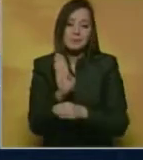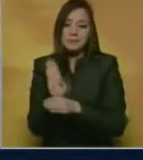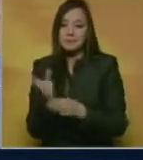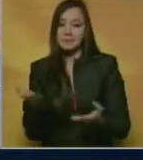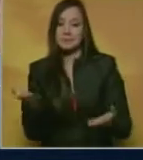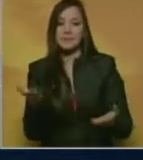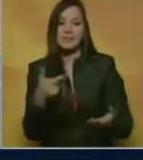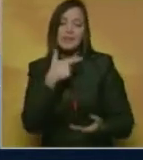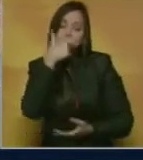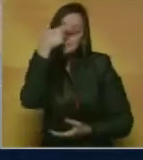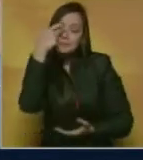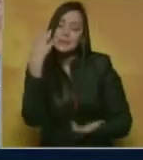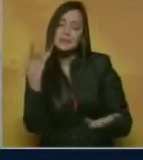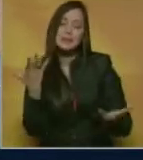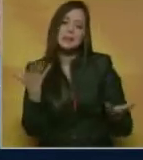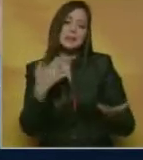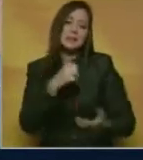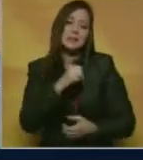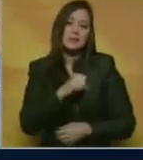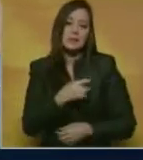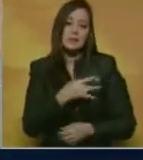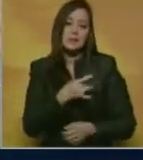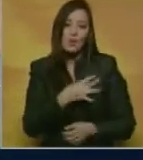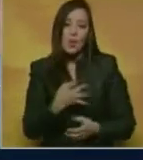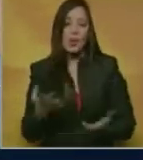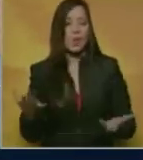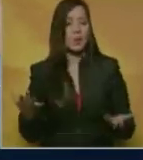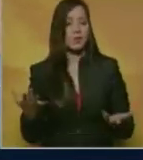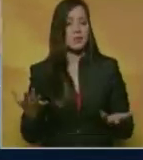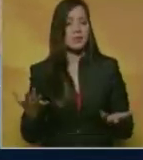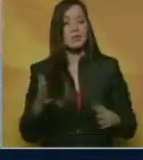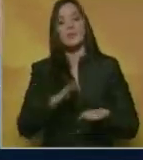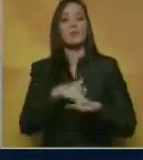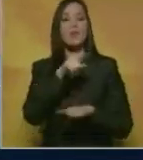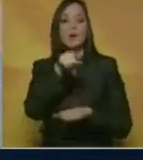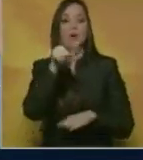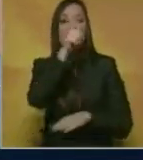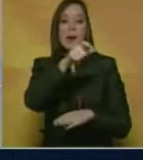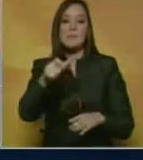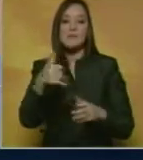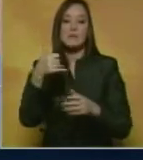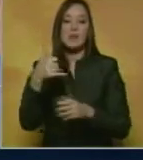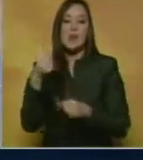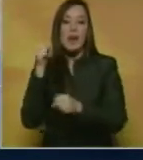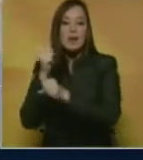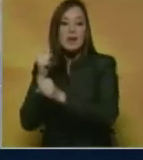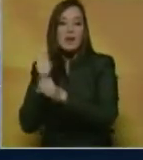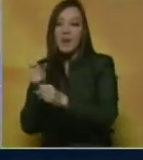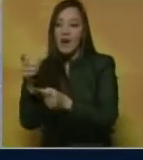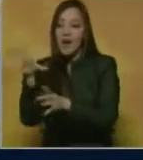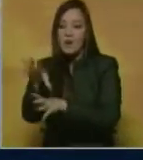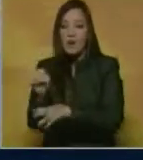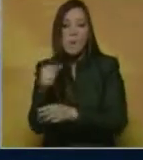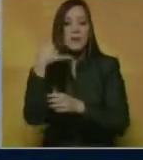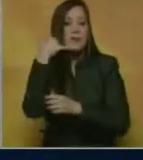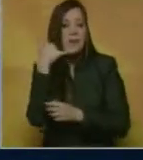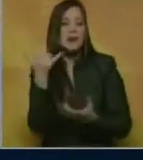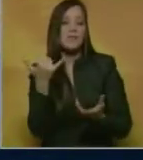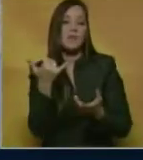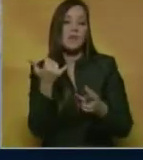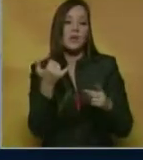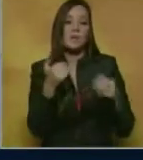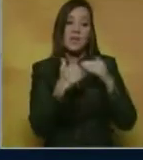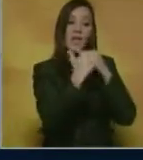porque el celular forma parte de las personas para el trabajo, para comunicarse con la familia. Pero a pesar que a 300